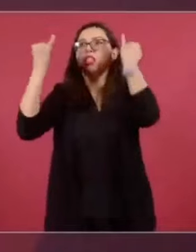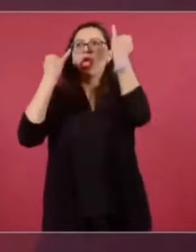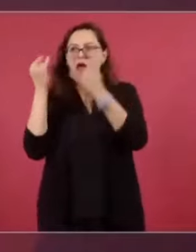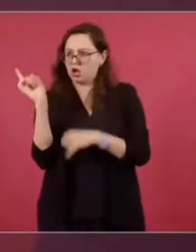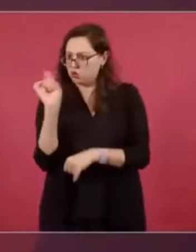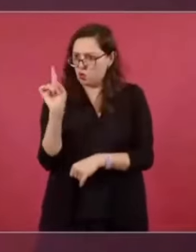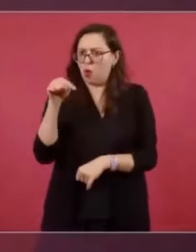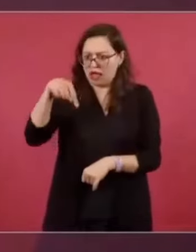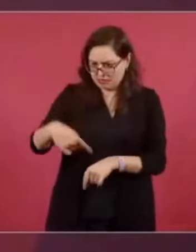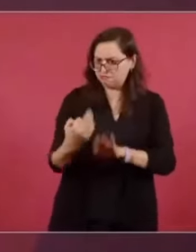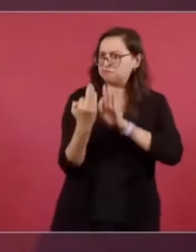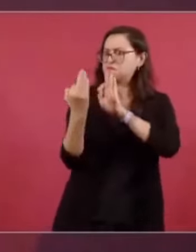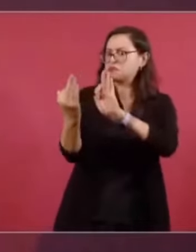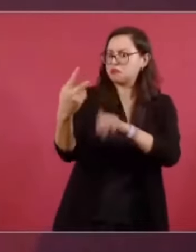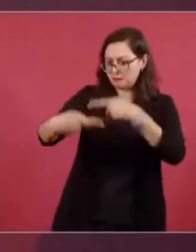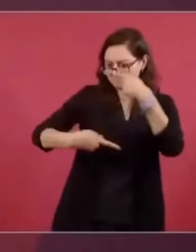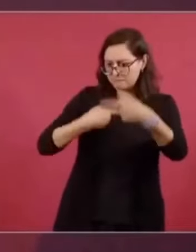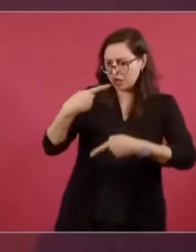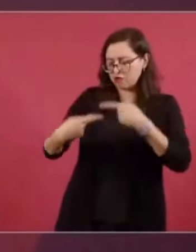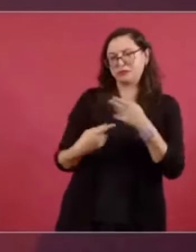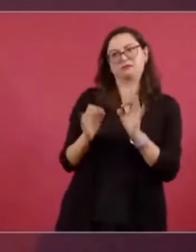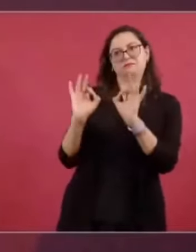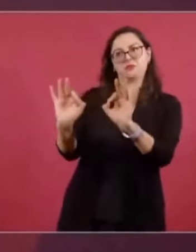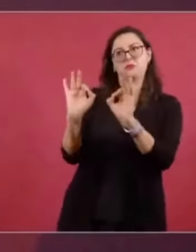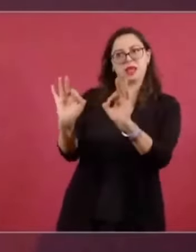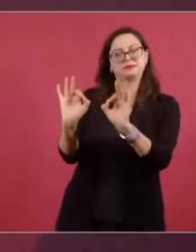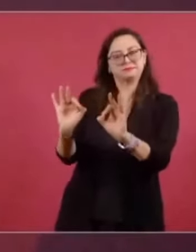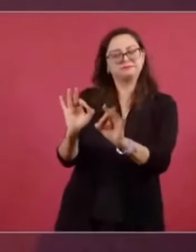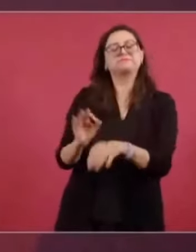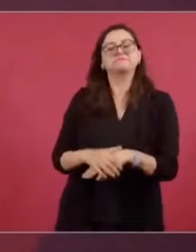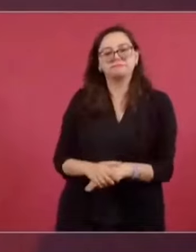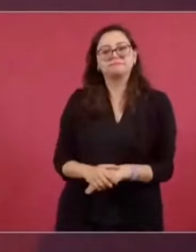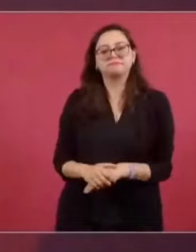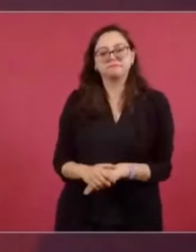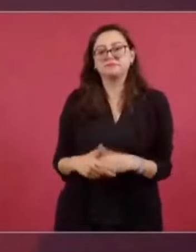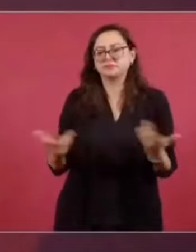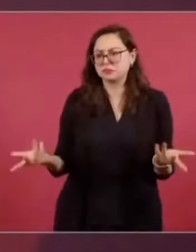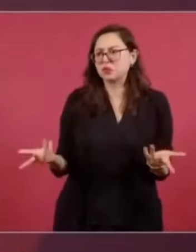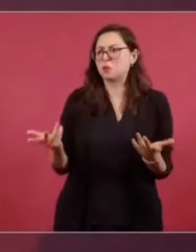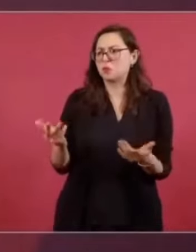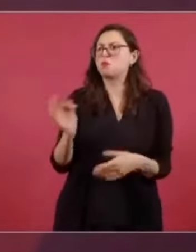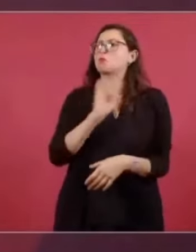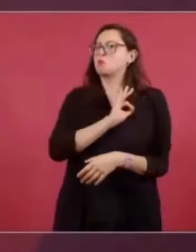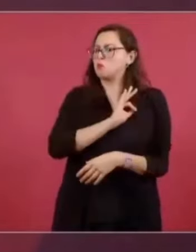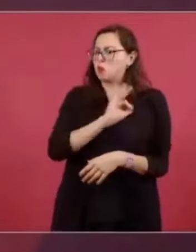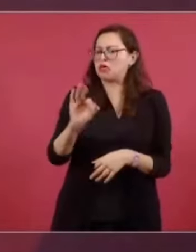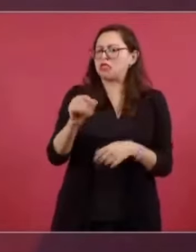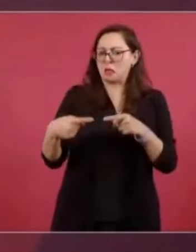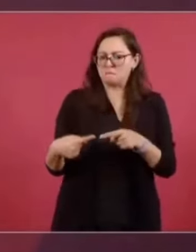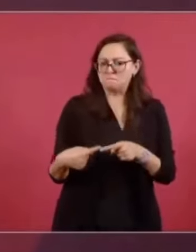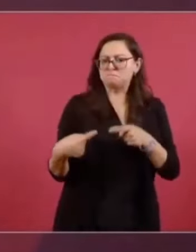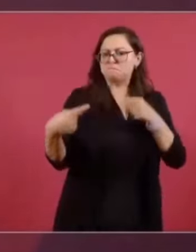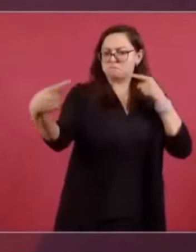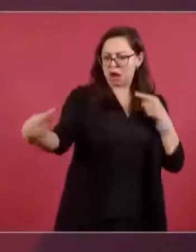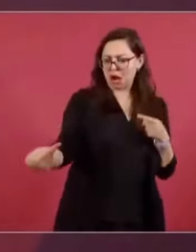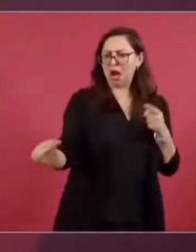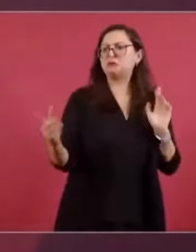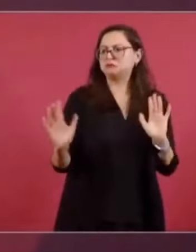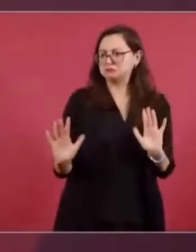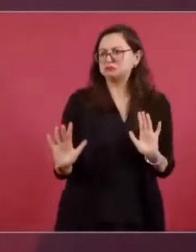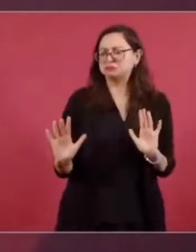fundamento, para que no calumnen, porque podemos tener diferencias con los dueños de